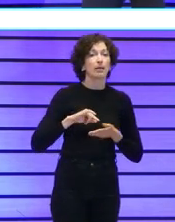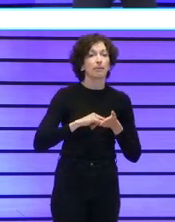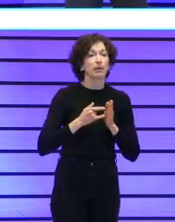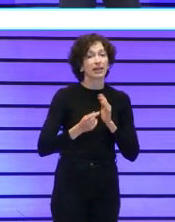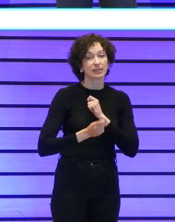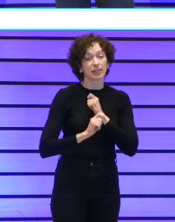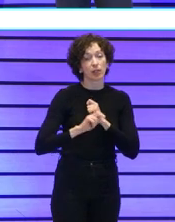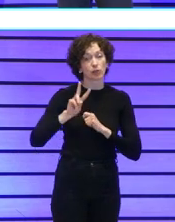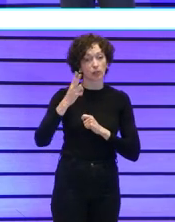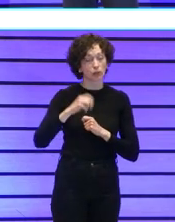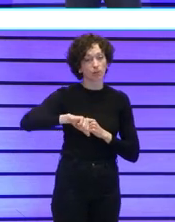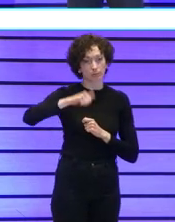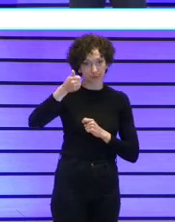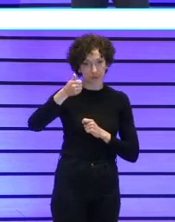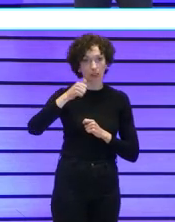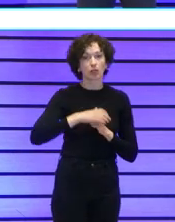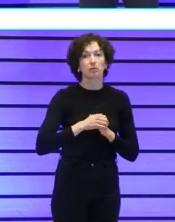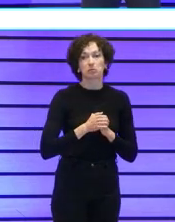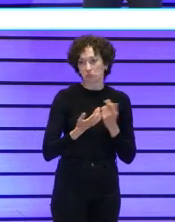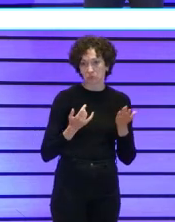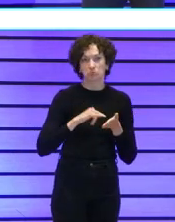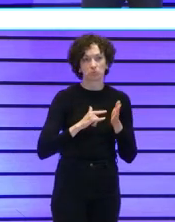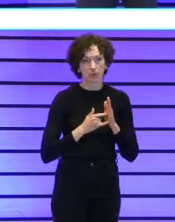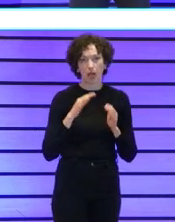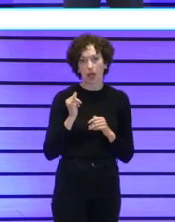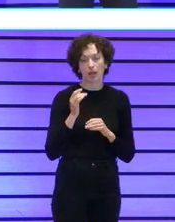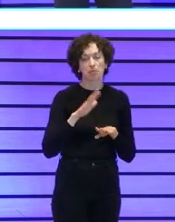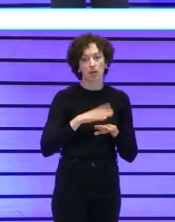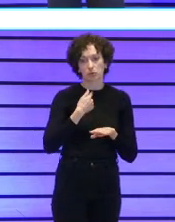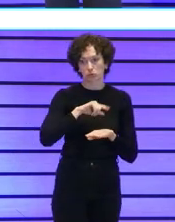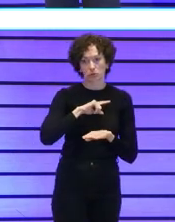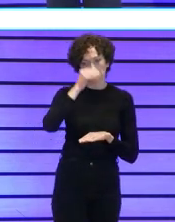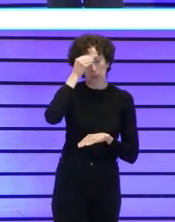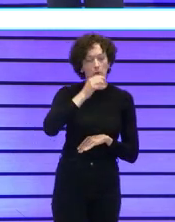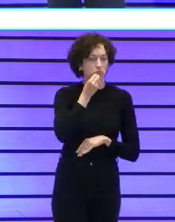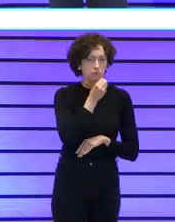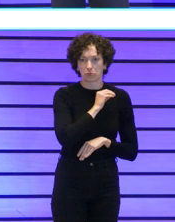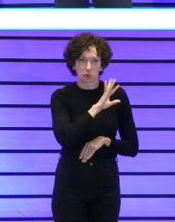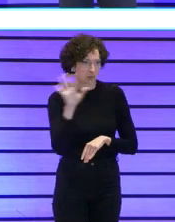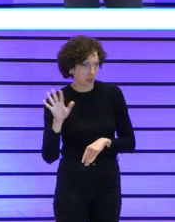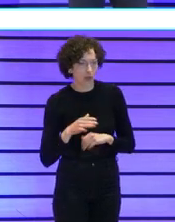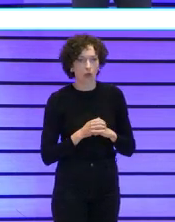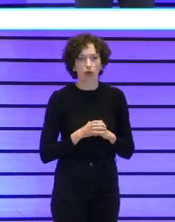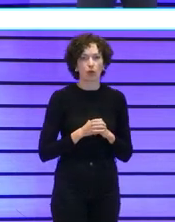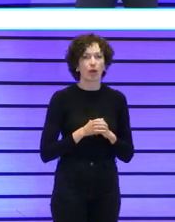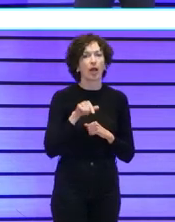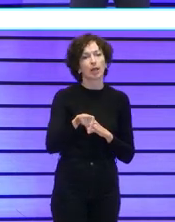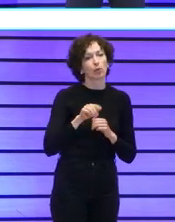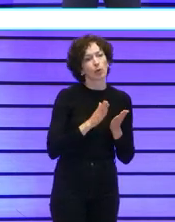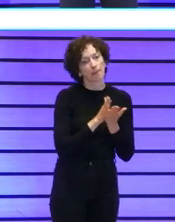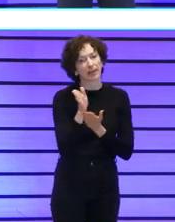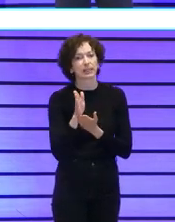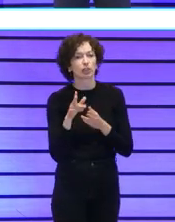estratégico tenemos un plan un plan que a nosotros nos parece pues la bomba tiene una rama social